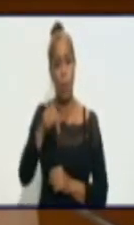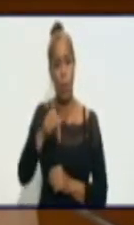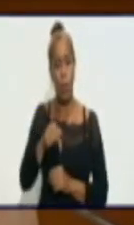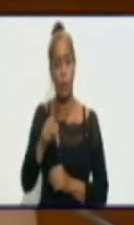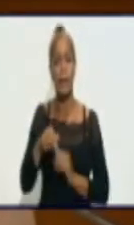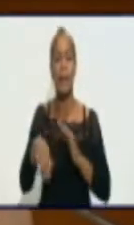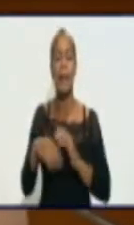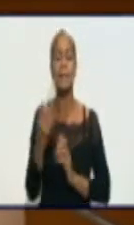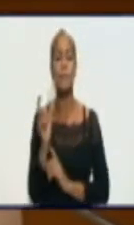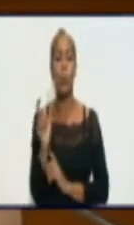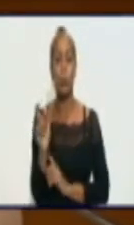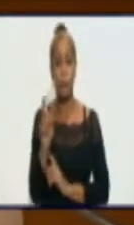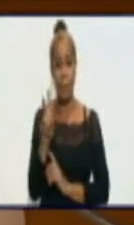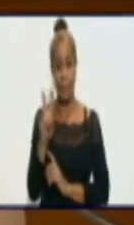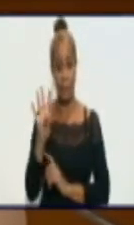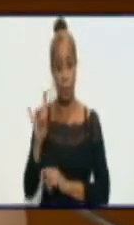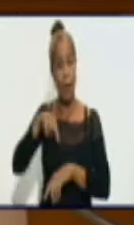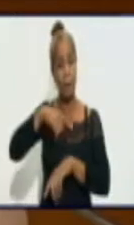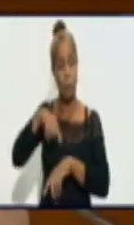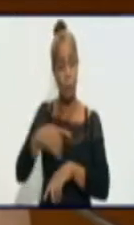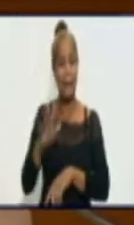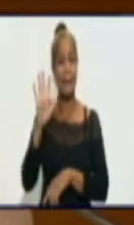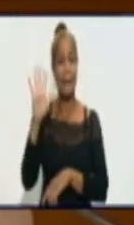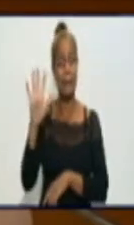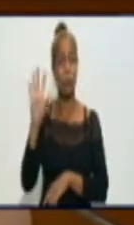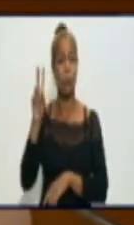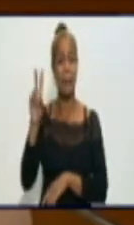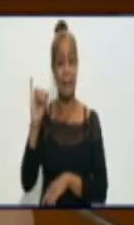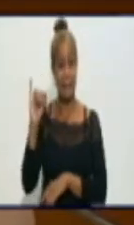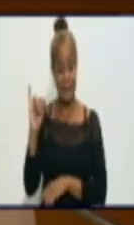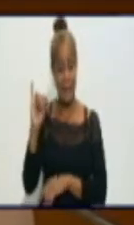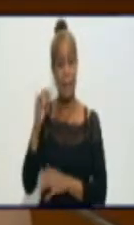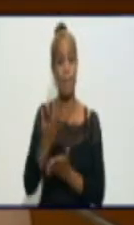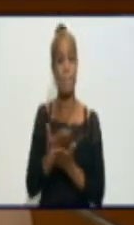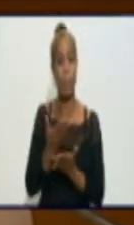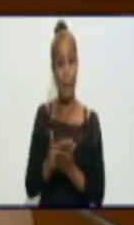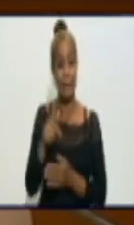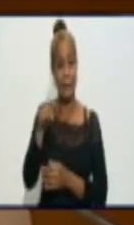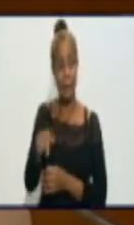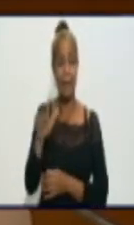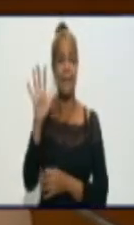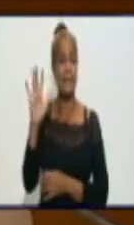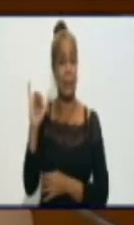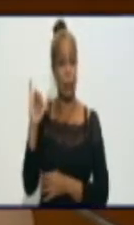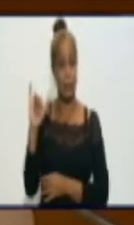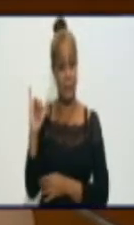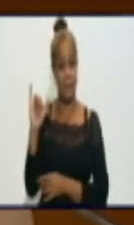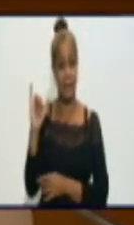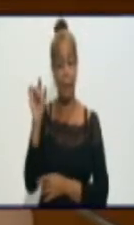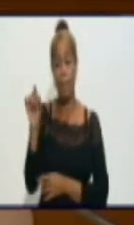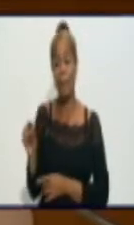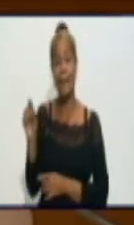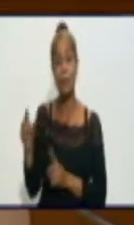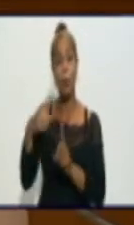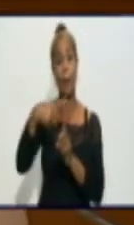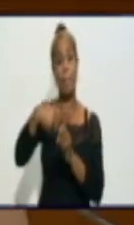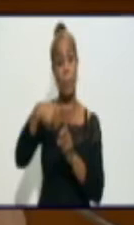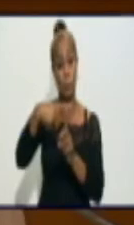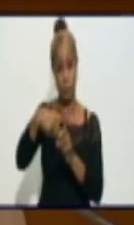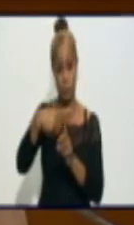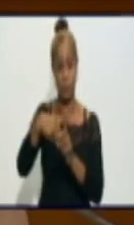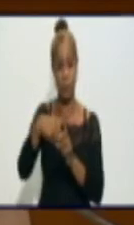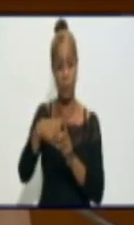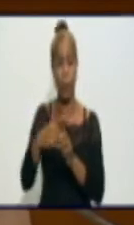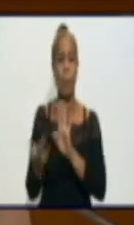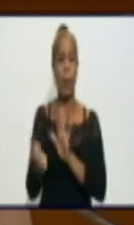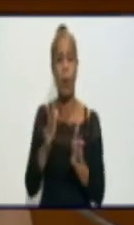últimas 24 horas de las 526 muestras procesadas, de ellas 56 fueron positivas para aproximadamente un